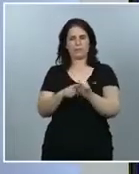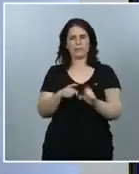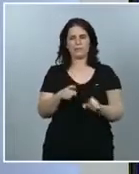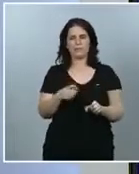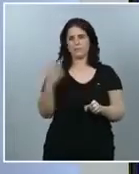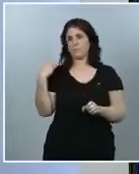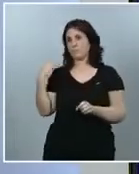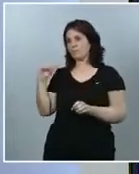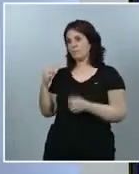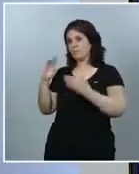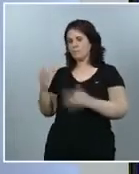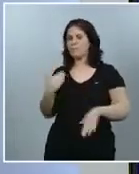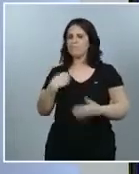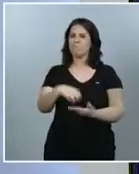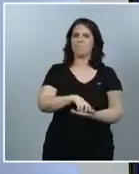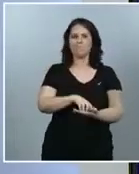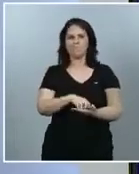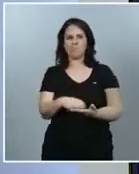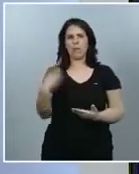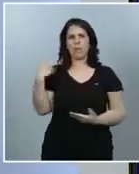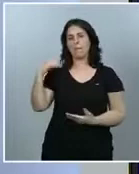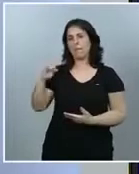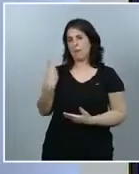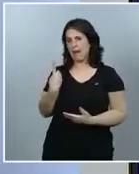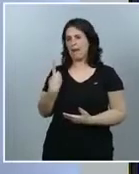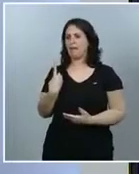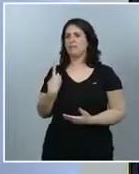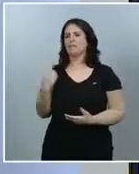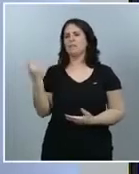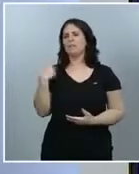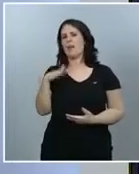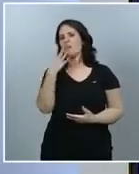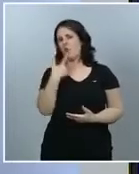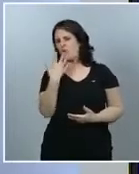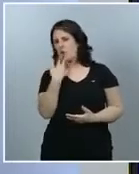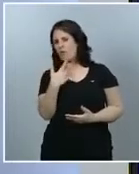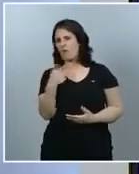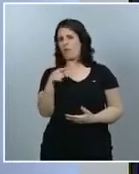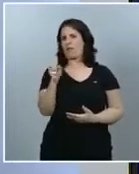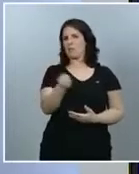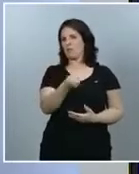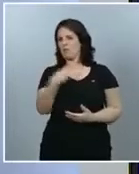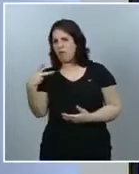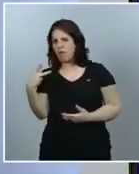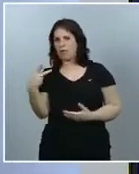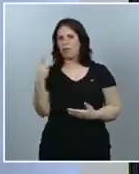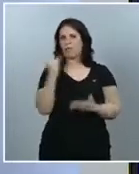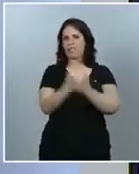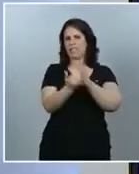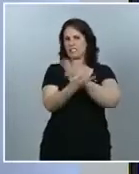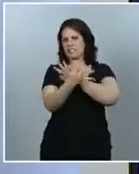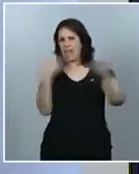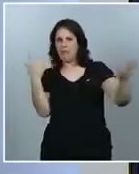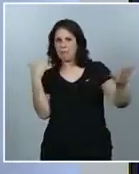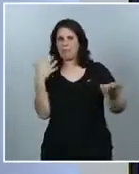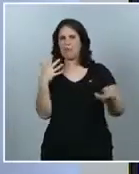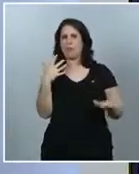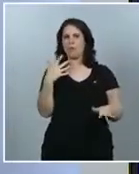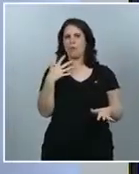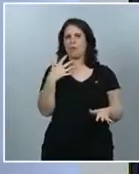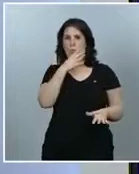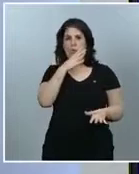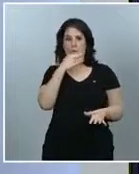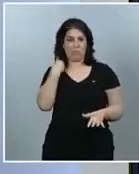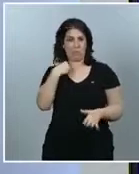nuestros participantes de la primera ronda, una vez que ya conocían el resultado del test rápido que se les hacía in situ y que, por tanto,